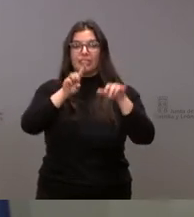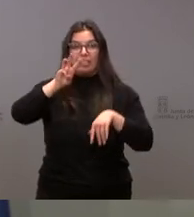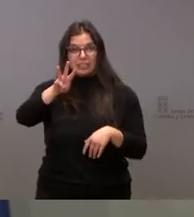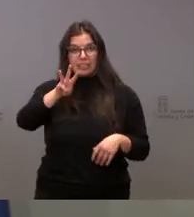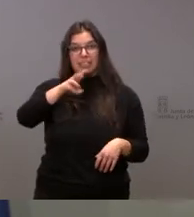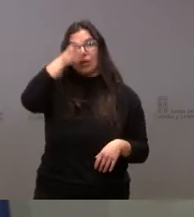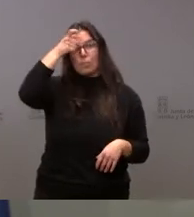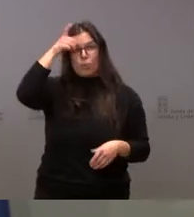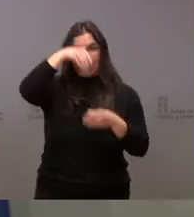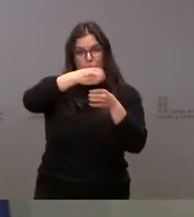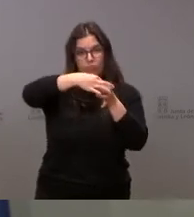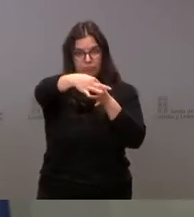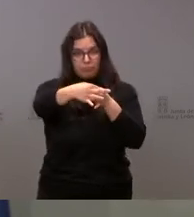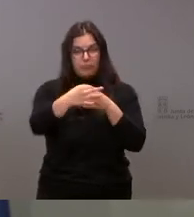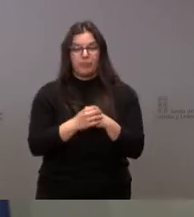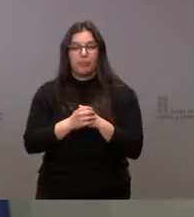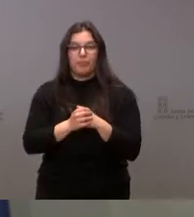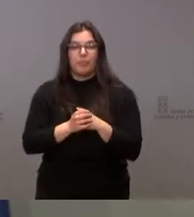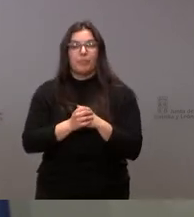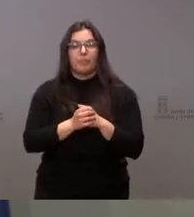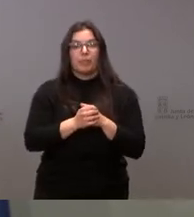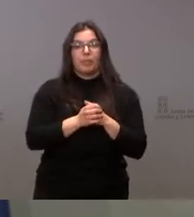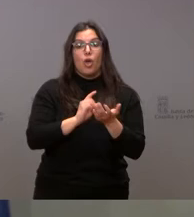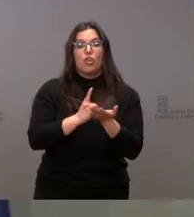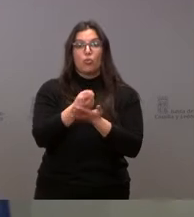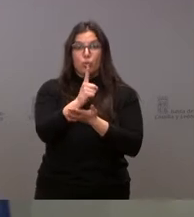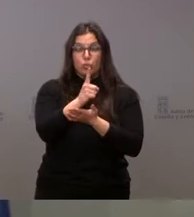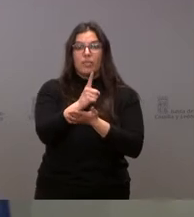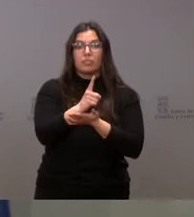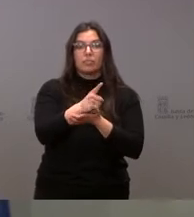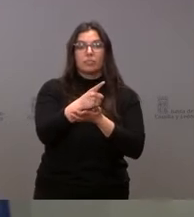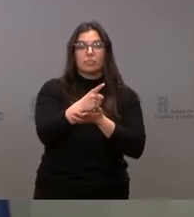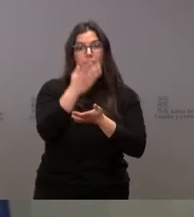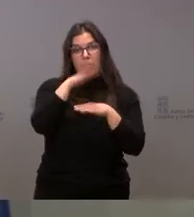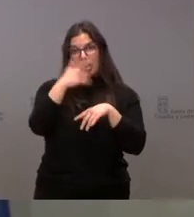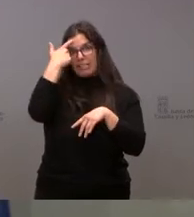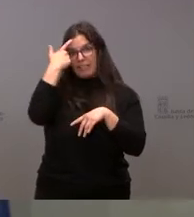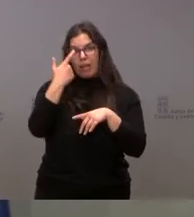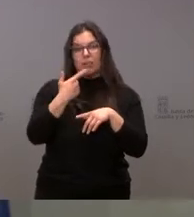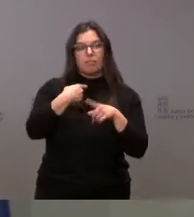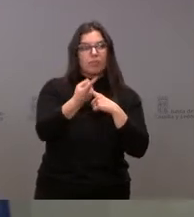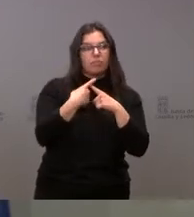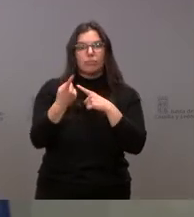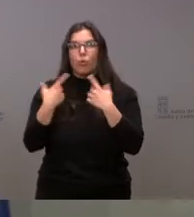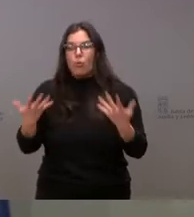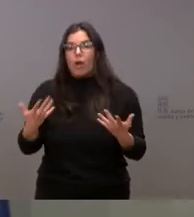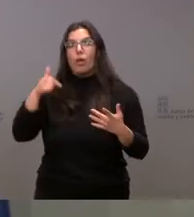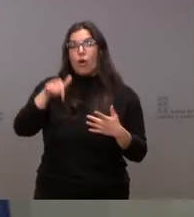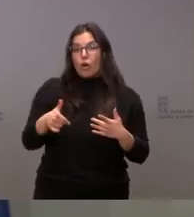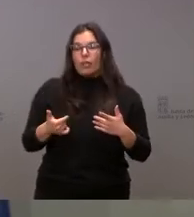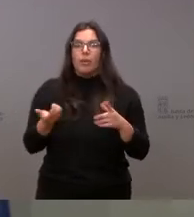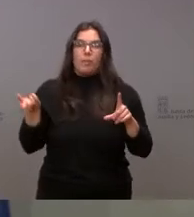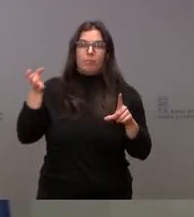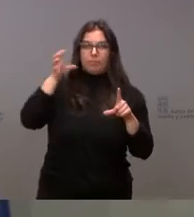municipios. Las rutas de cada uno de ellos estarán disponibles a lo largo de la jornada de hoy en la página web